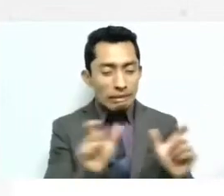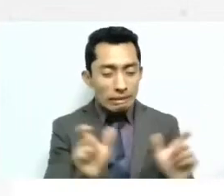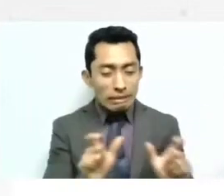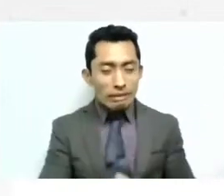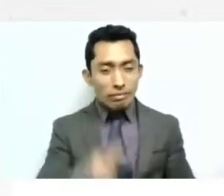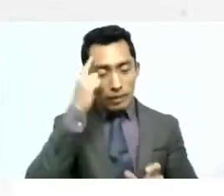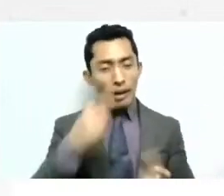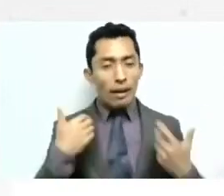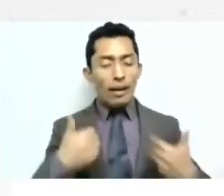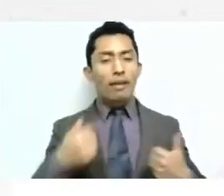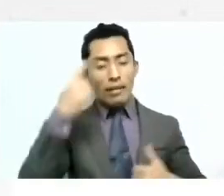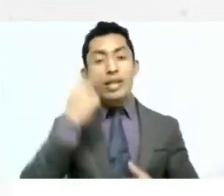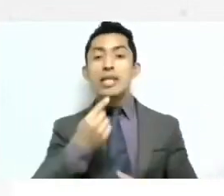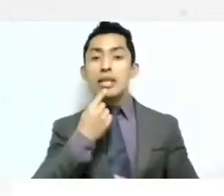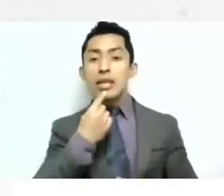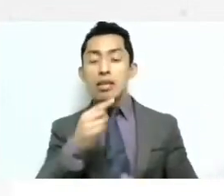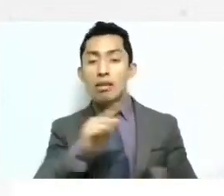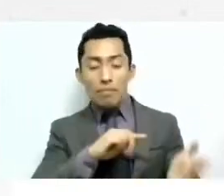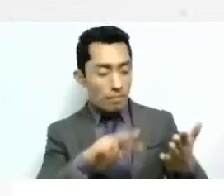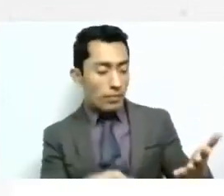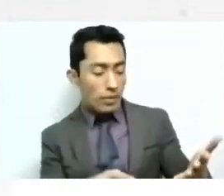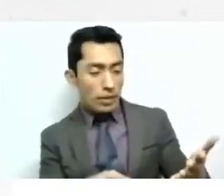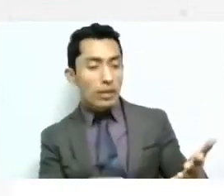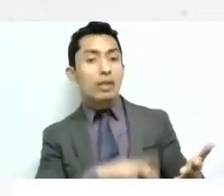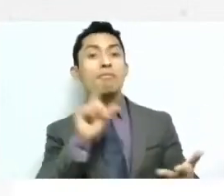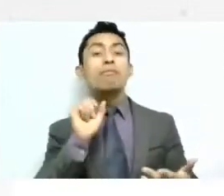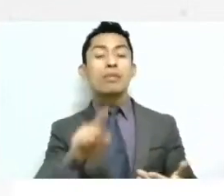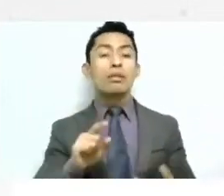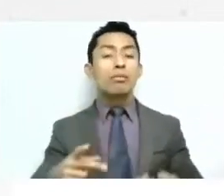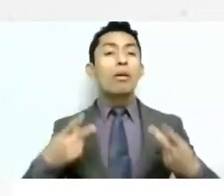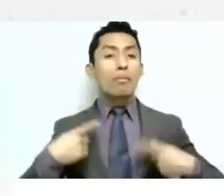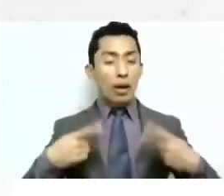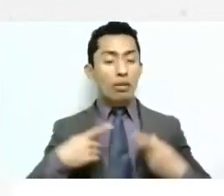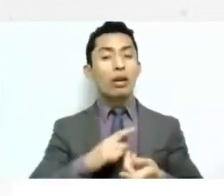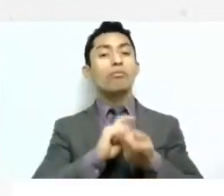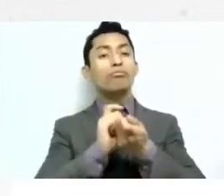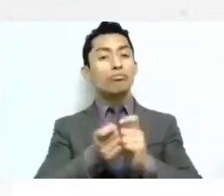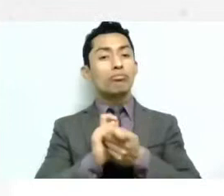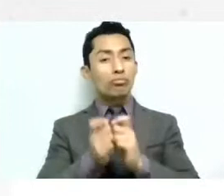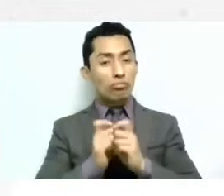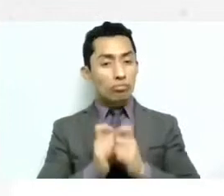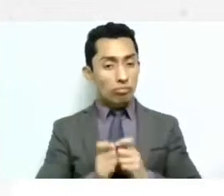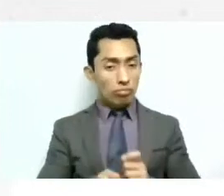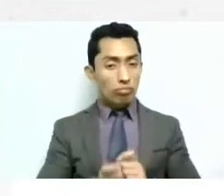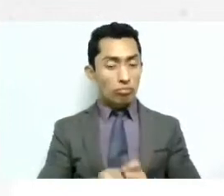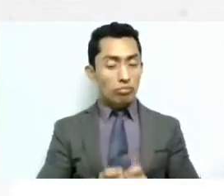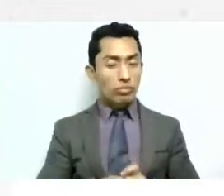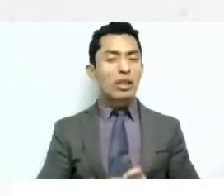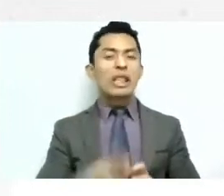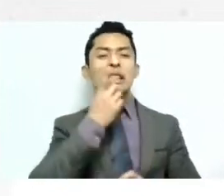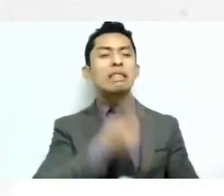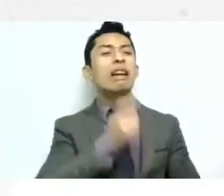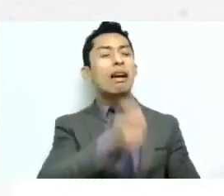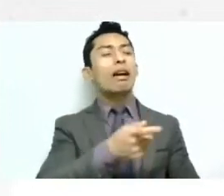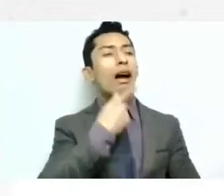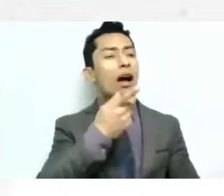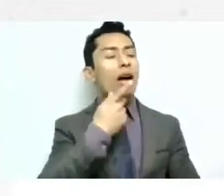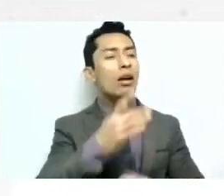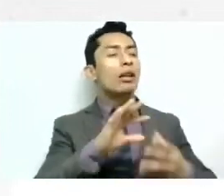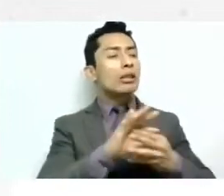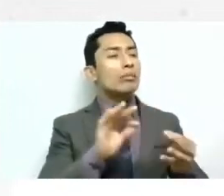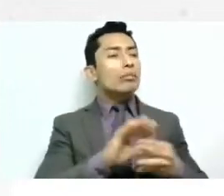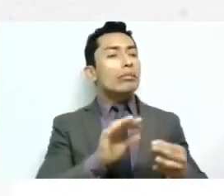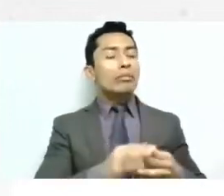los los traductores deberían de estar ahí para traducir lo que se está dando en estas